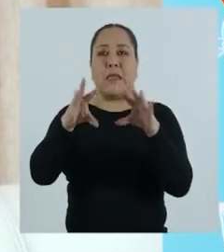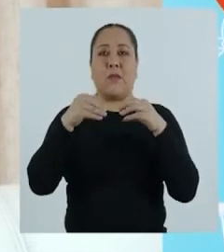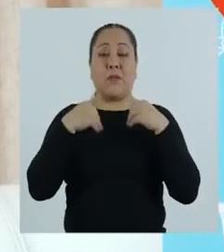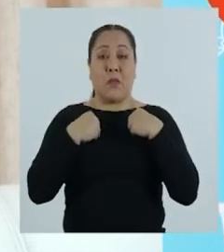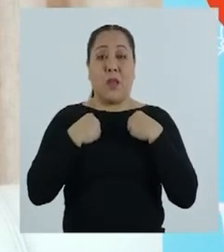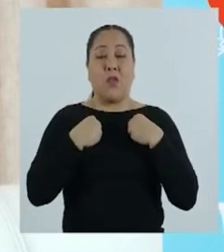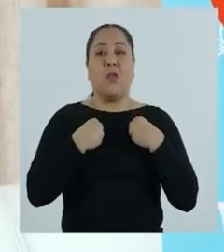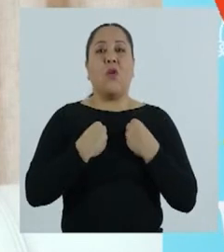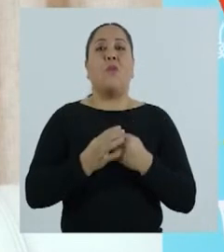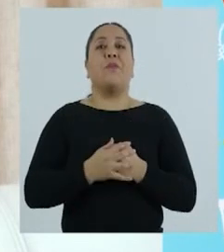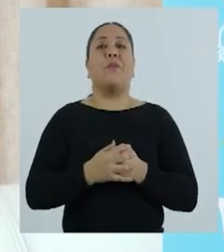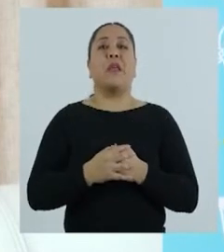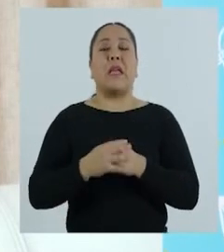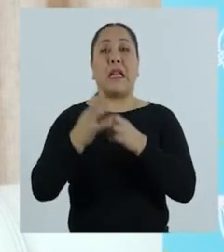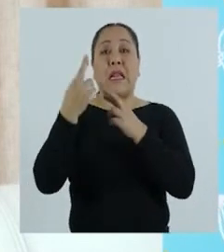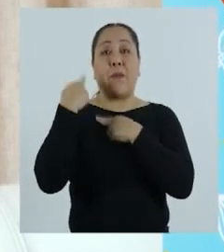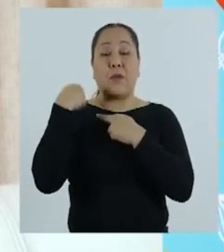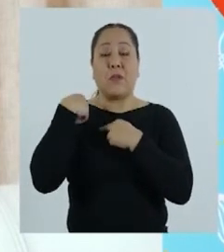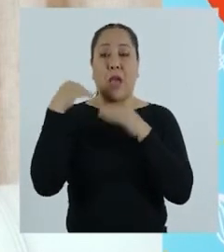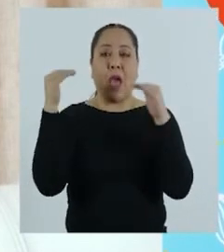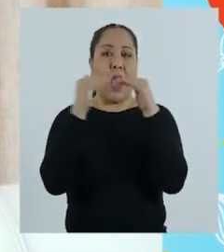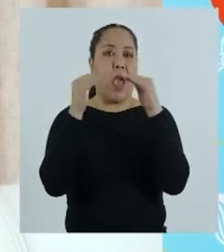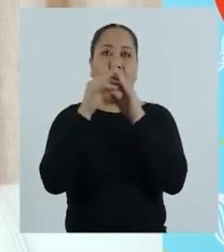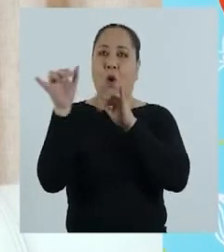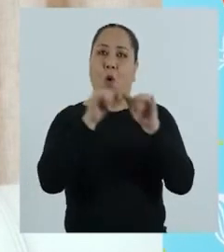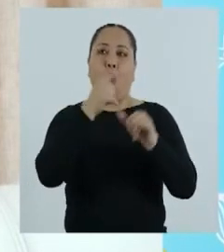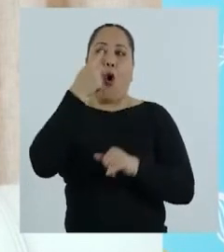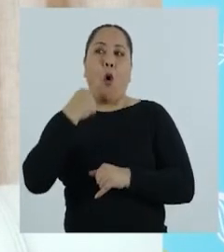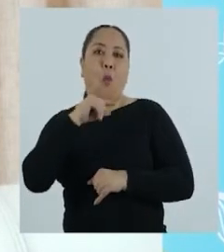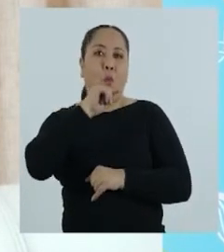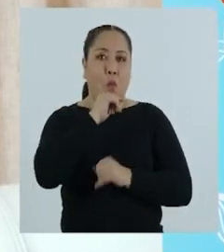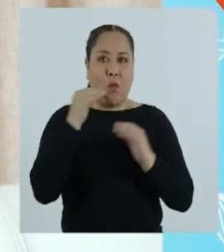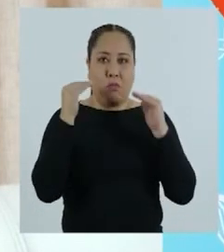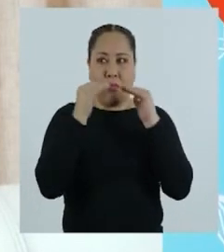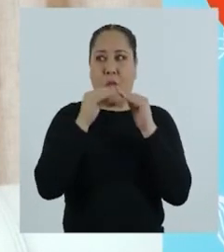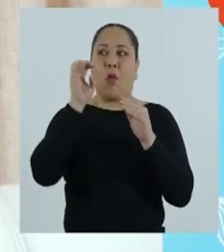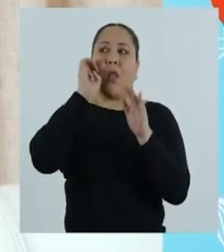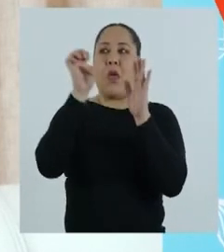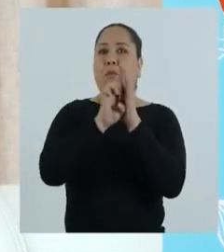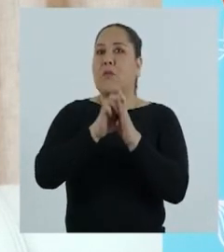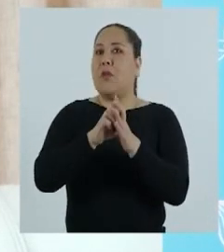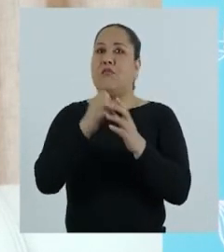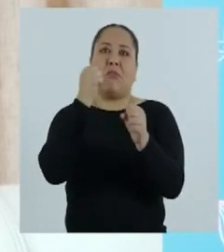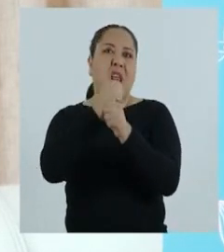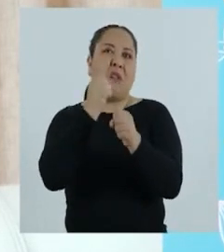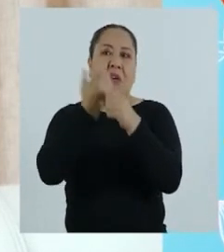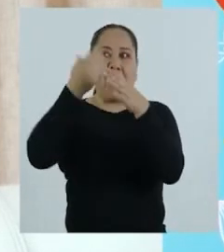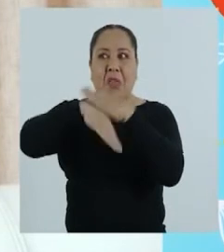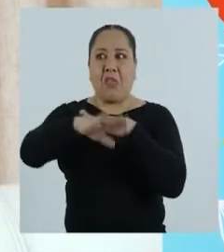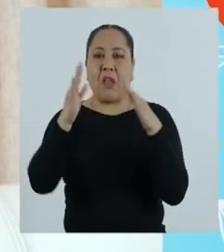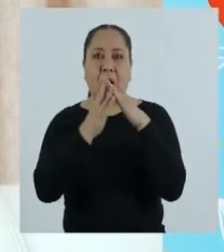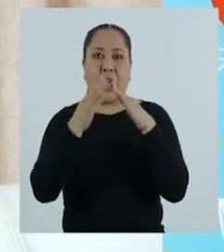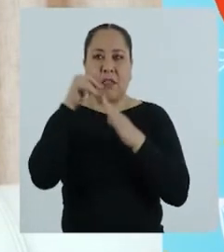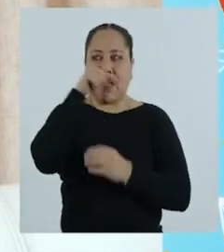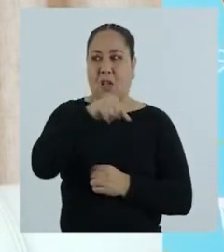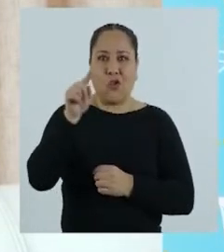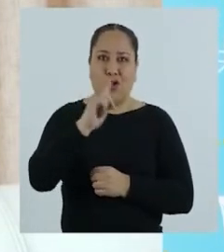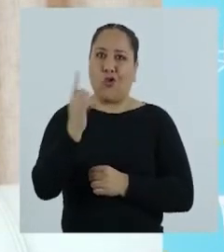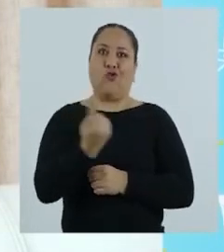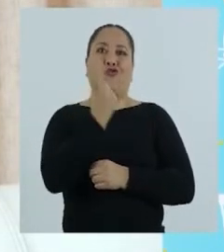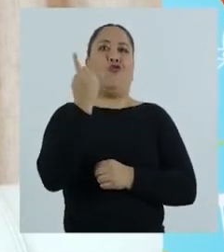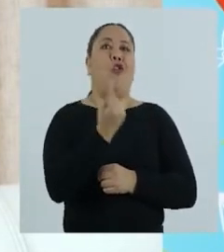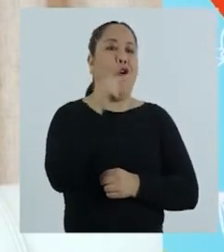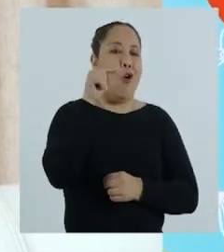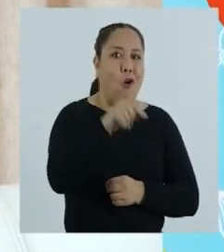Por ejemplo, asumiendo los roles igualitarios entre hombres y mujeres, como la realización de las labores domésticas,